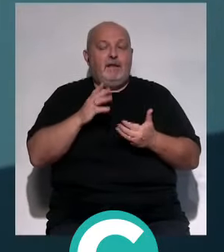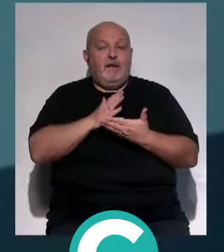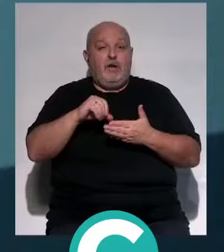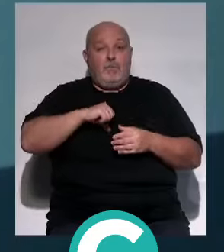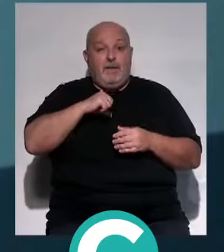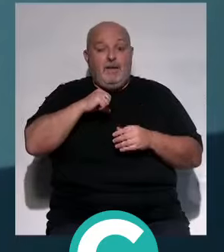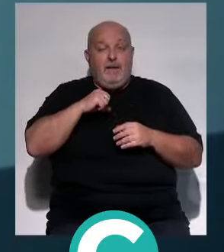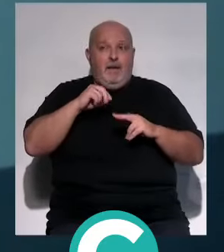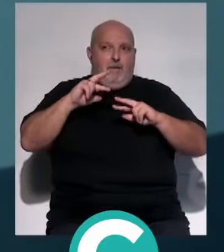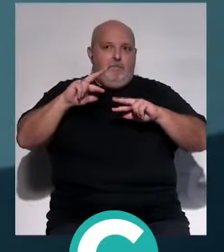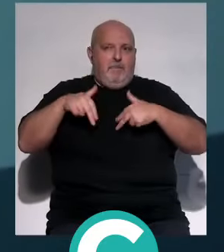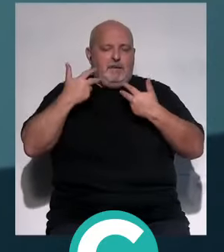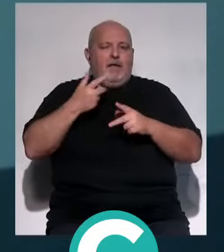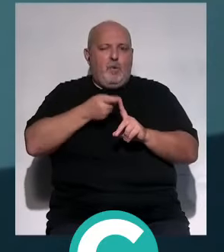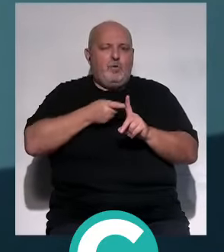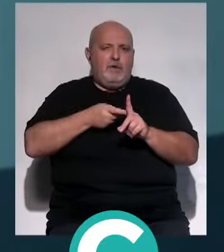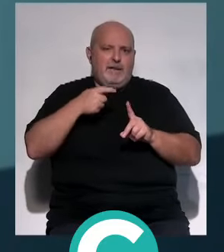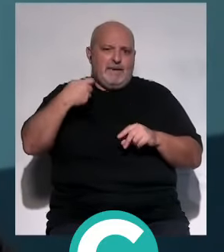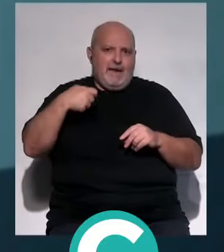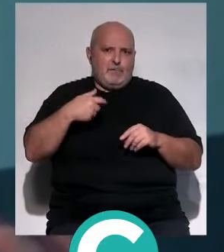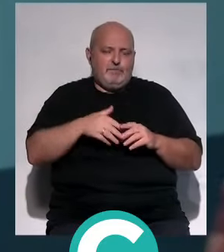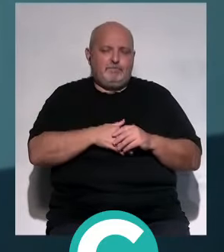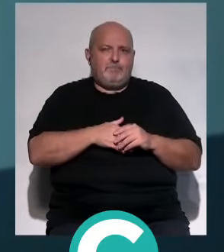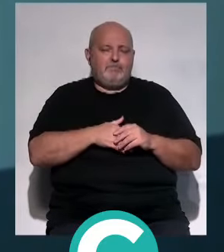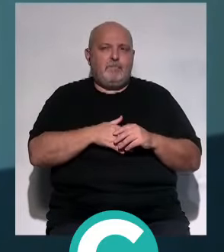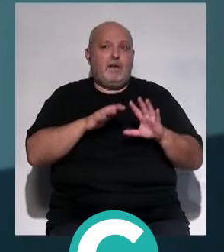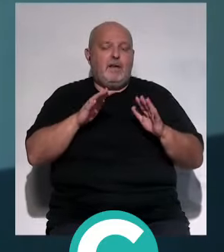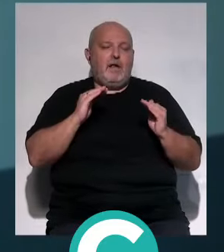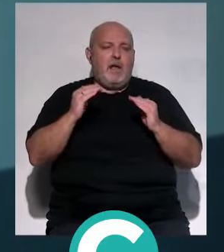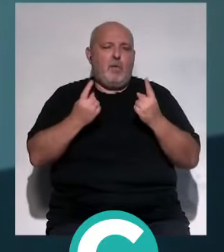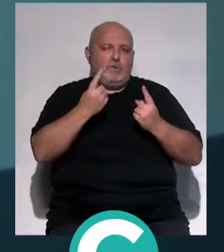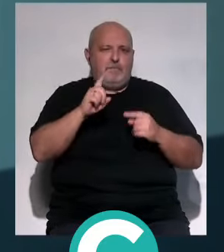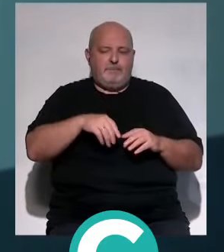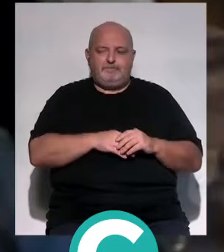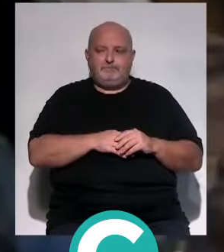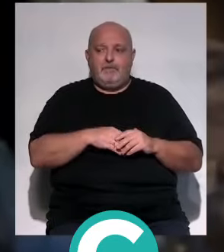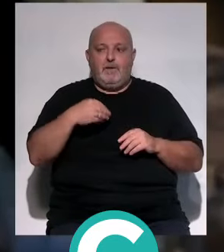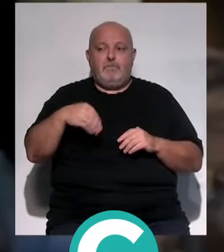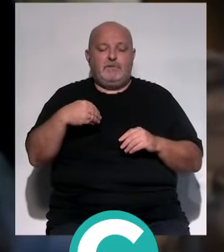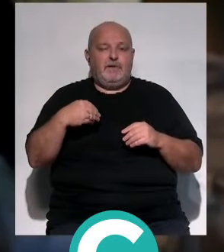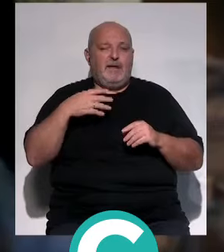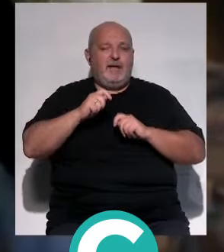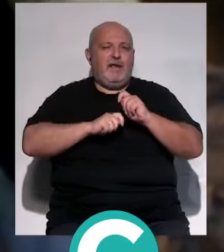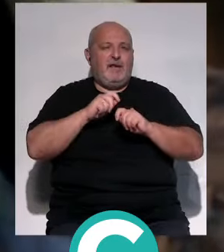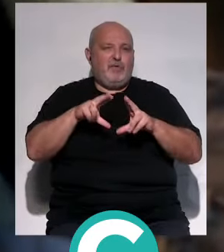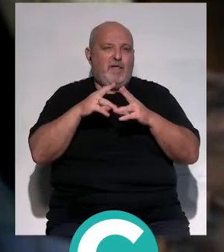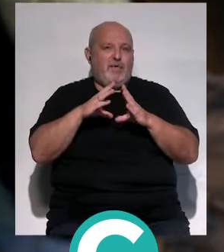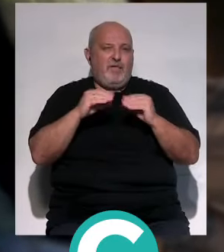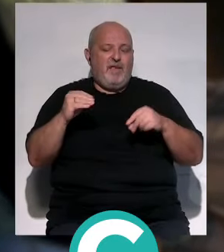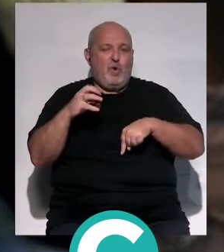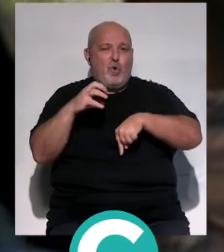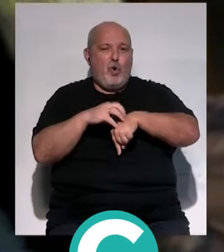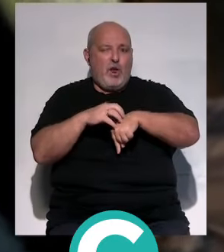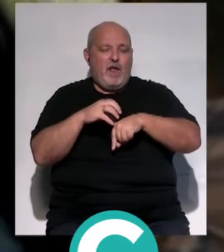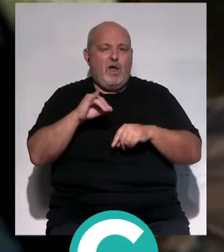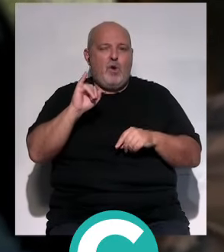hospitales nos permiten el acceso a este tipo de fármacos que son muy costosos. En otras patologías también. El presidente de la Sociedad Andaluza de Urología,